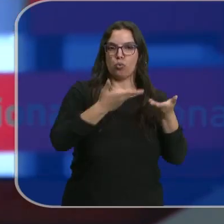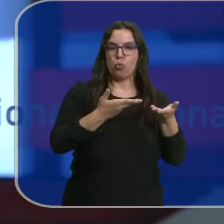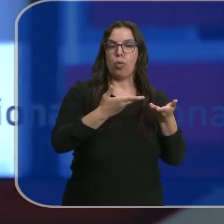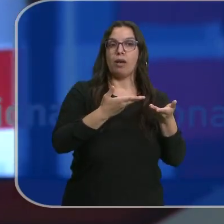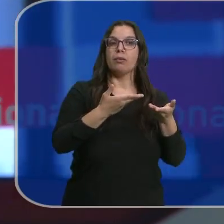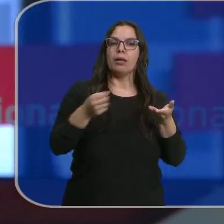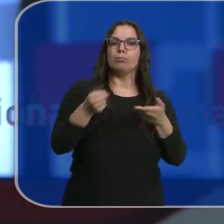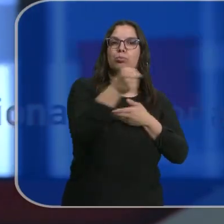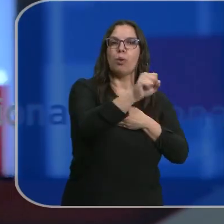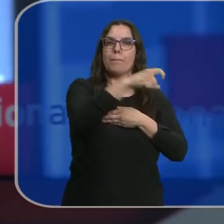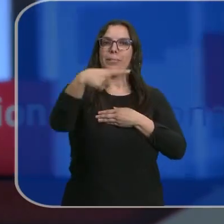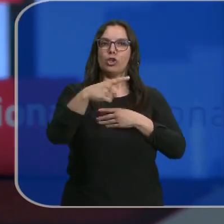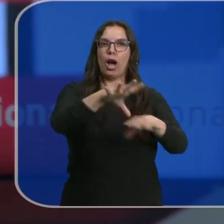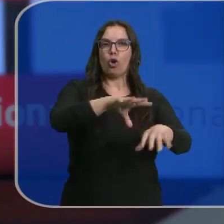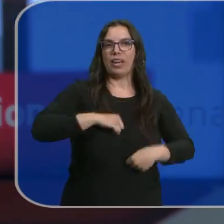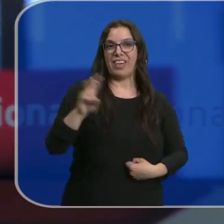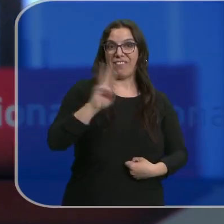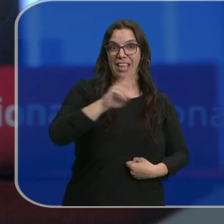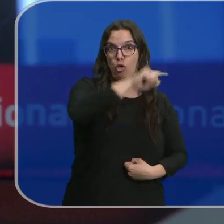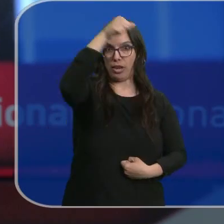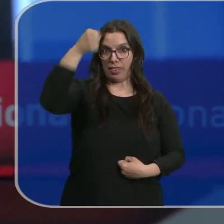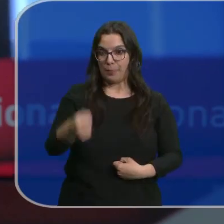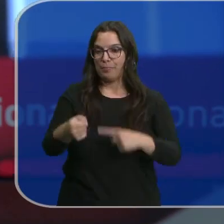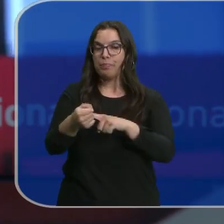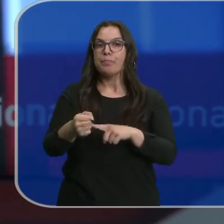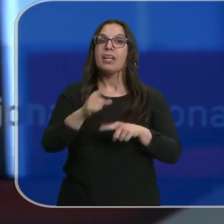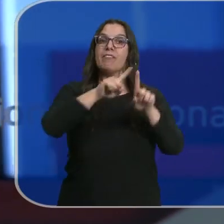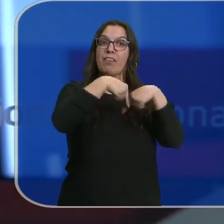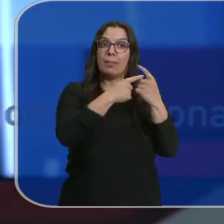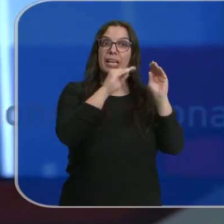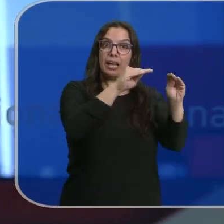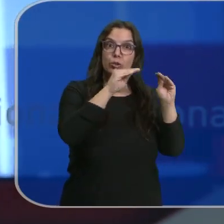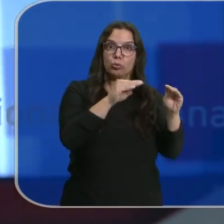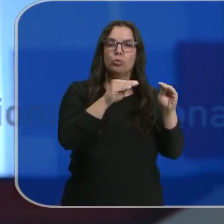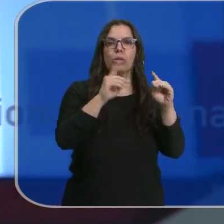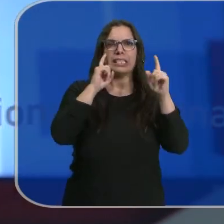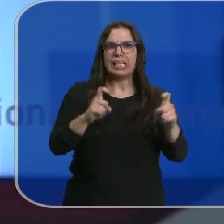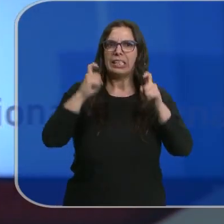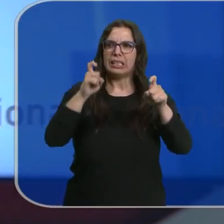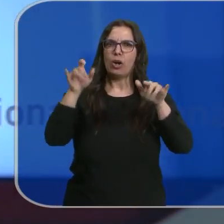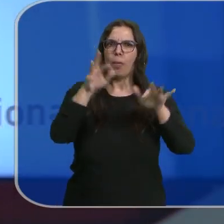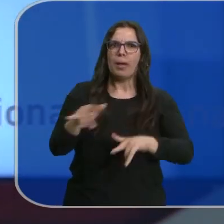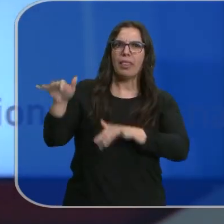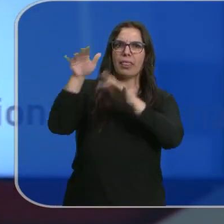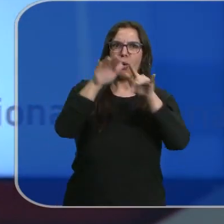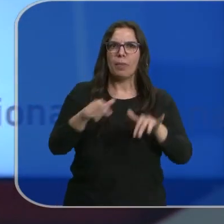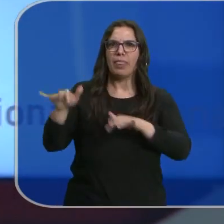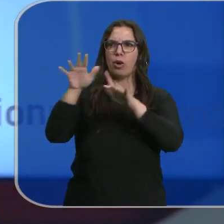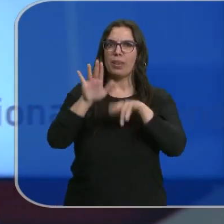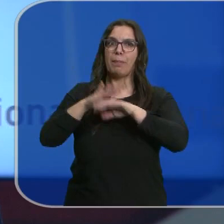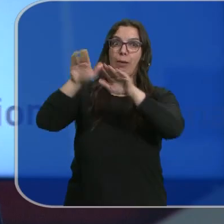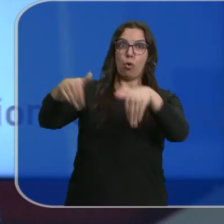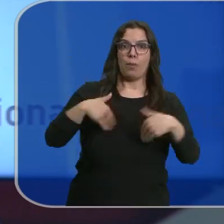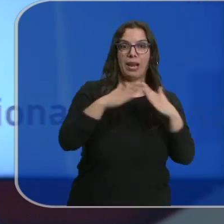facilitó un piso de acogida en Valladolid. Ahora, tras varios intentos de sus familiares de convencerla para volver a casa y ante su negativa